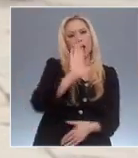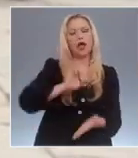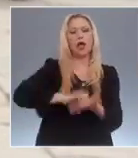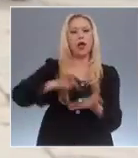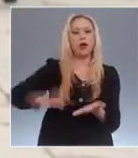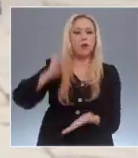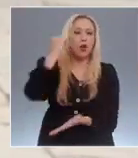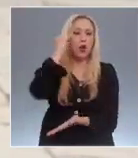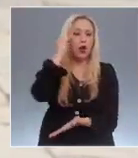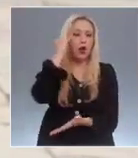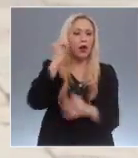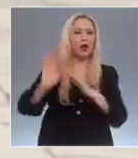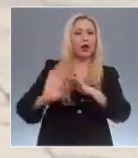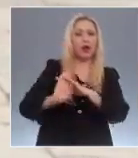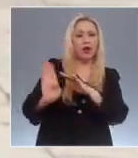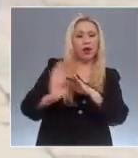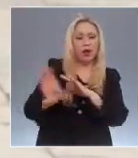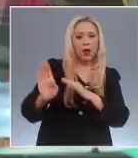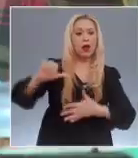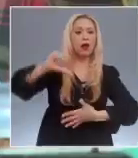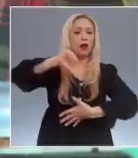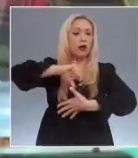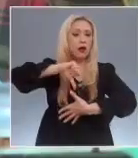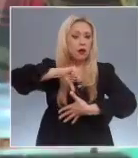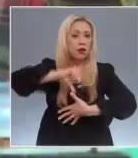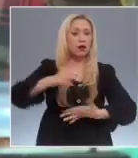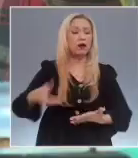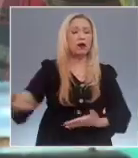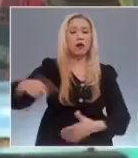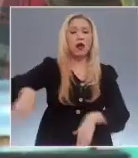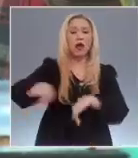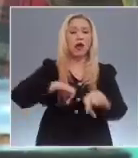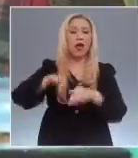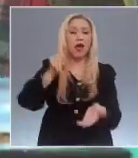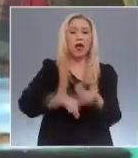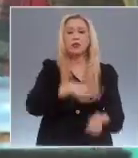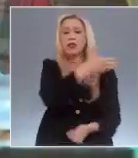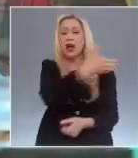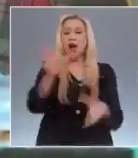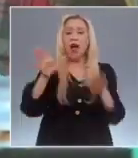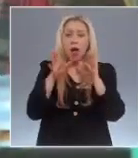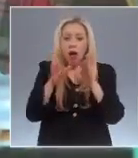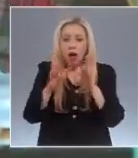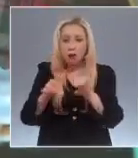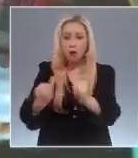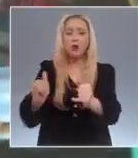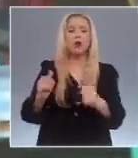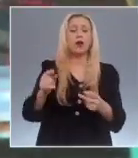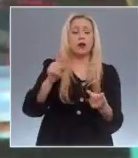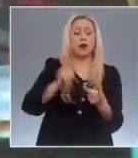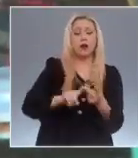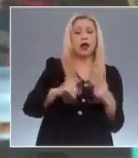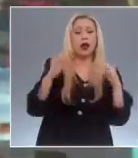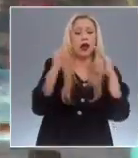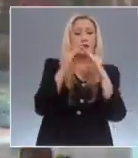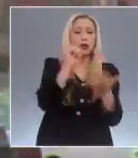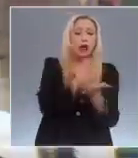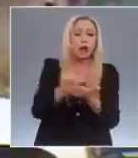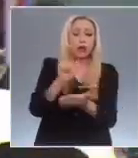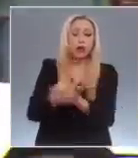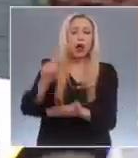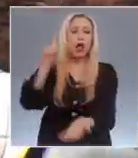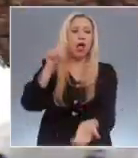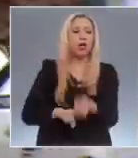que trabajan en el sector agrícola y doméstico, condiciones laborales justas y satisfactorias, así como prevenir y